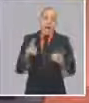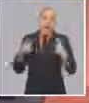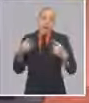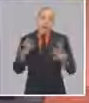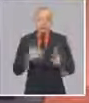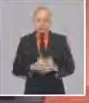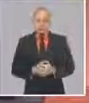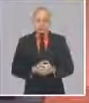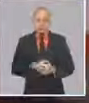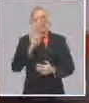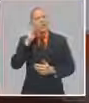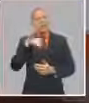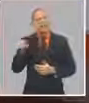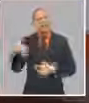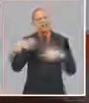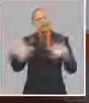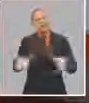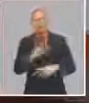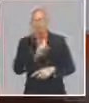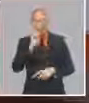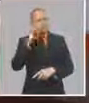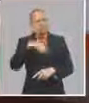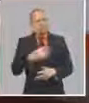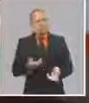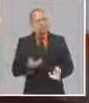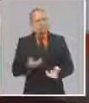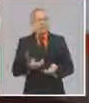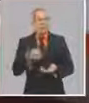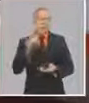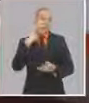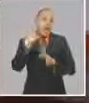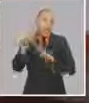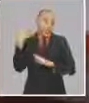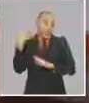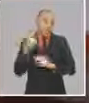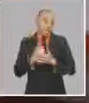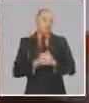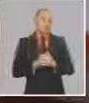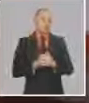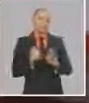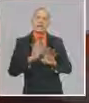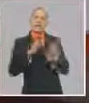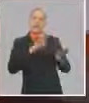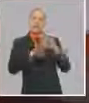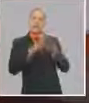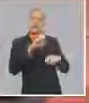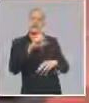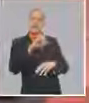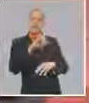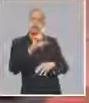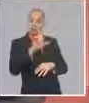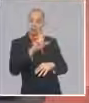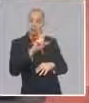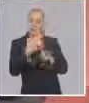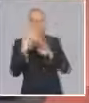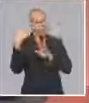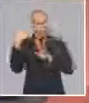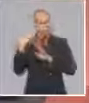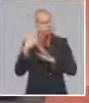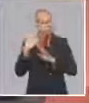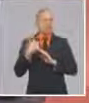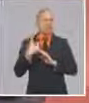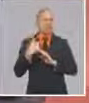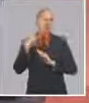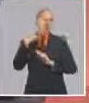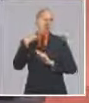porque sabemos que no alcanza, pero nosotros veníamos vendiendo 2.500, 3.000 toneladas de pollo en las tiendas en CUC, antes de todo esto, y